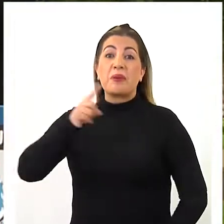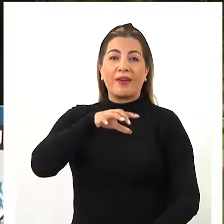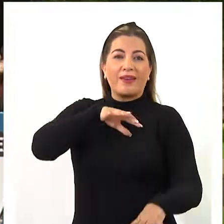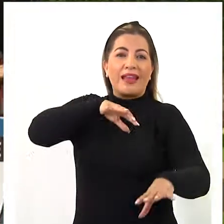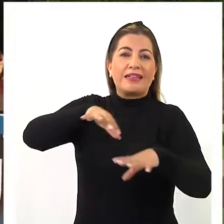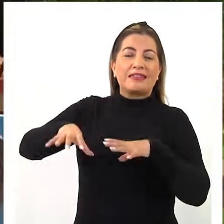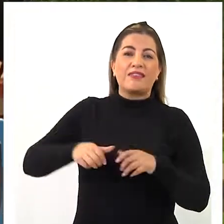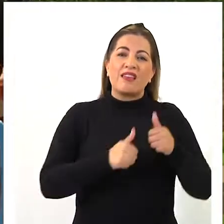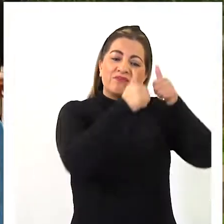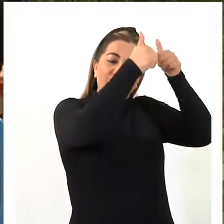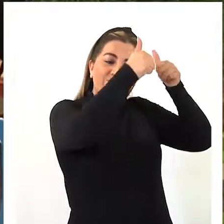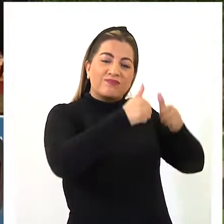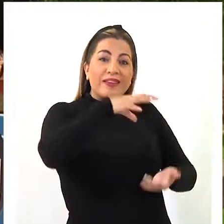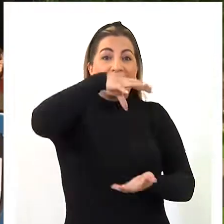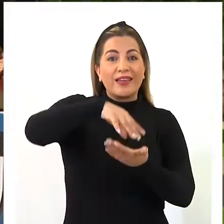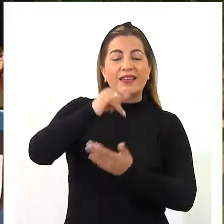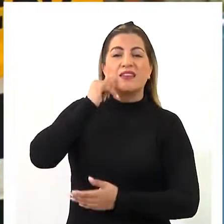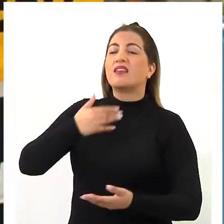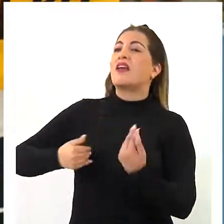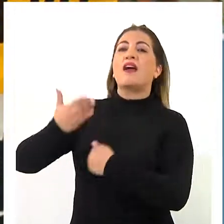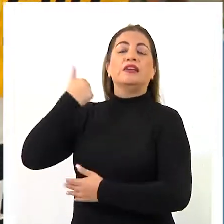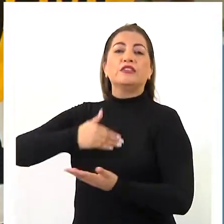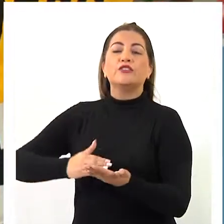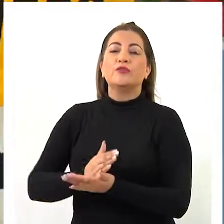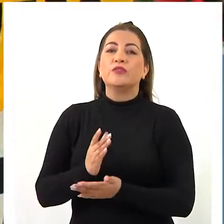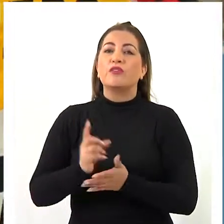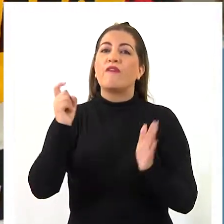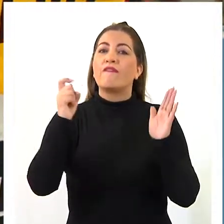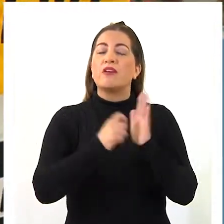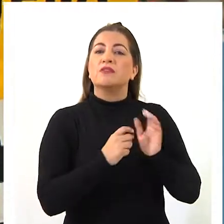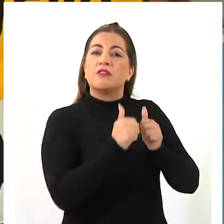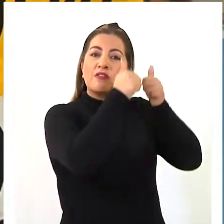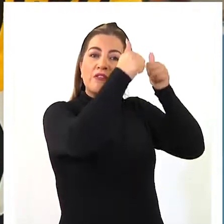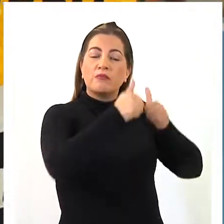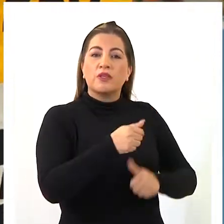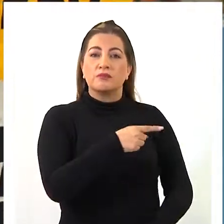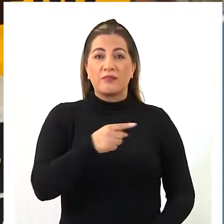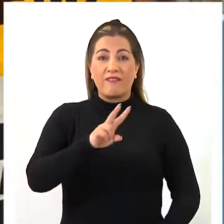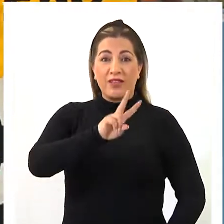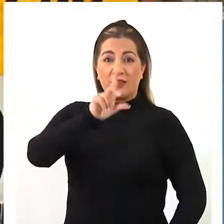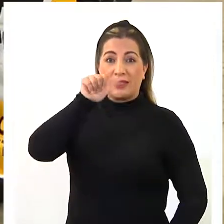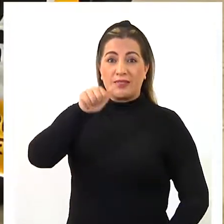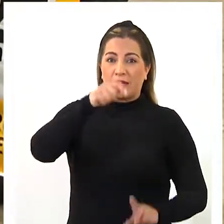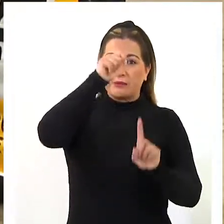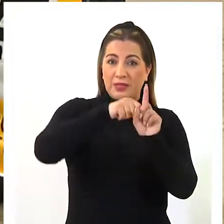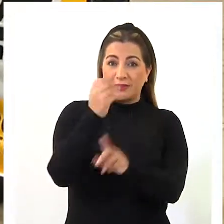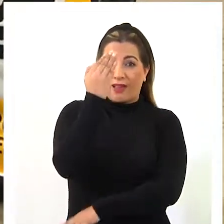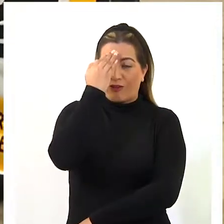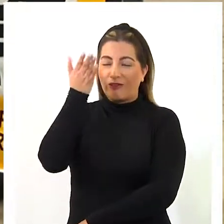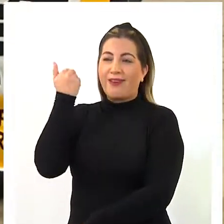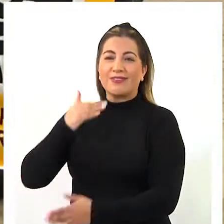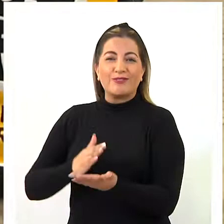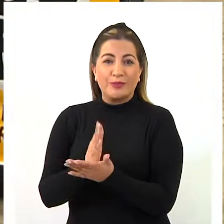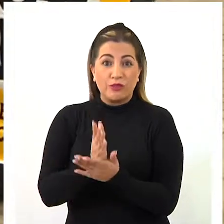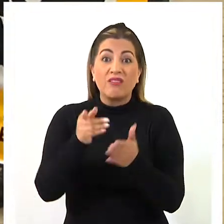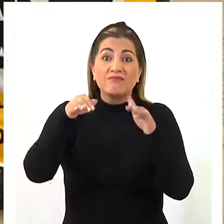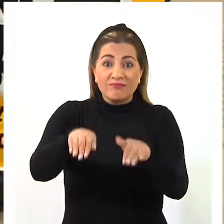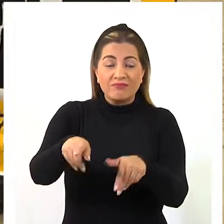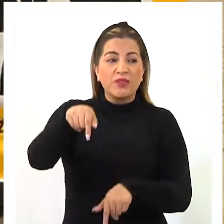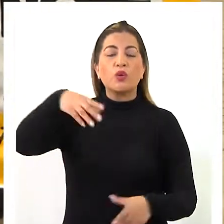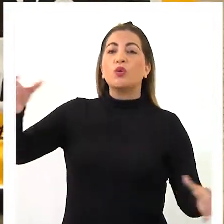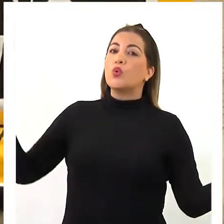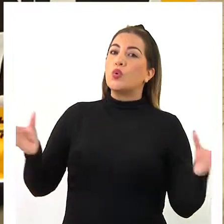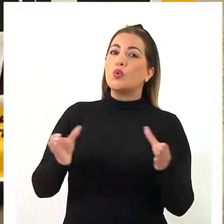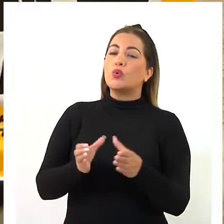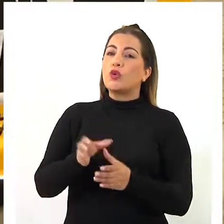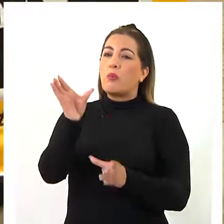actividades de campaña en la ciudad desde que se inició el periodo de campañas el pasado 26 de agosto. Fue así que